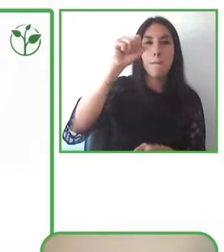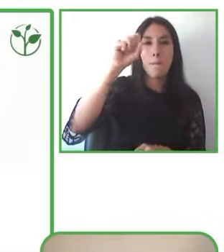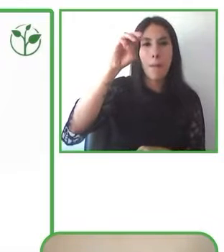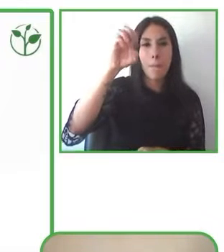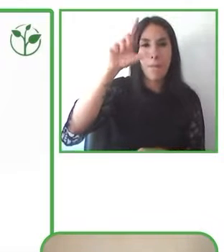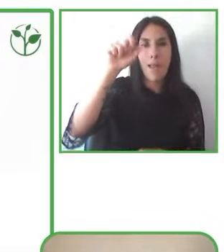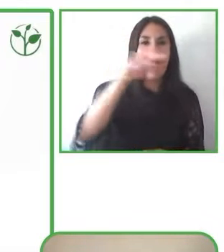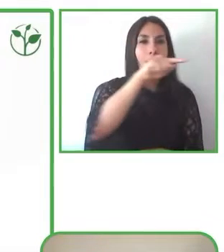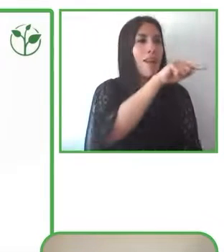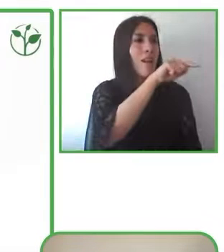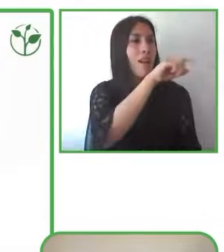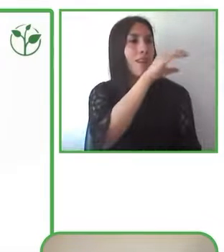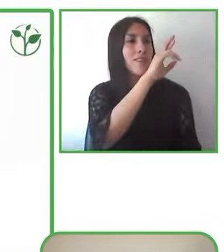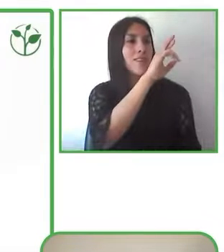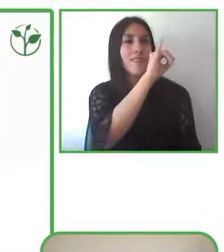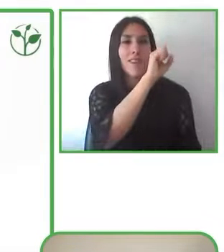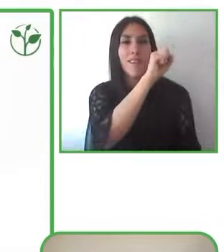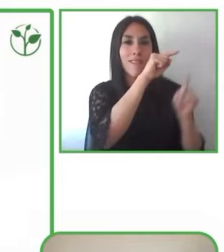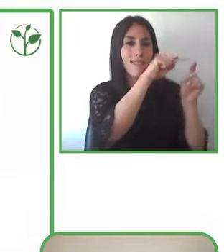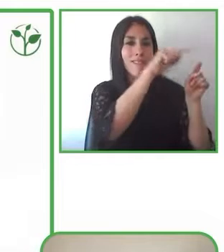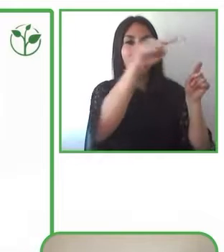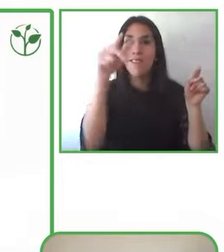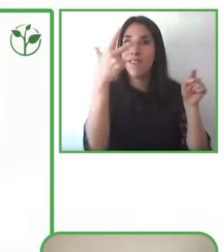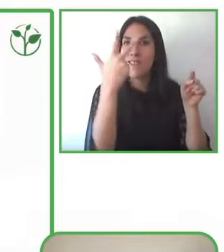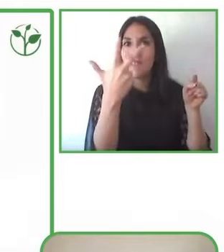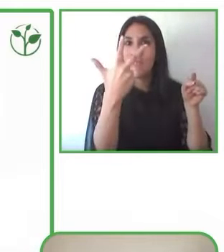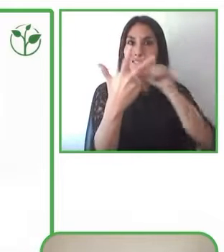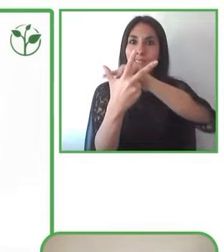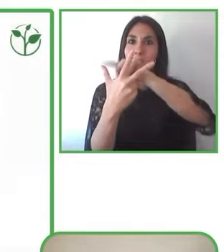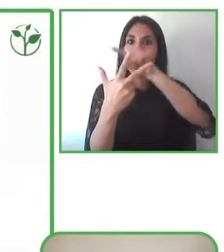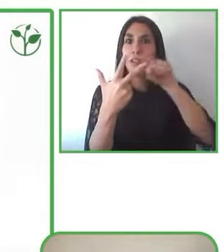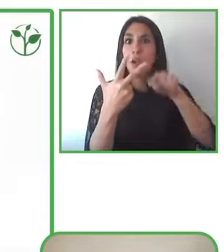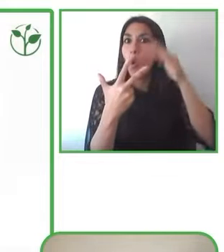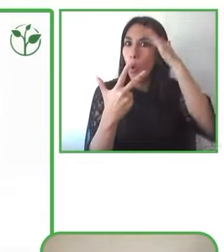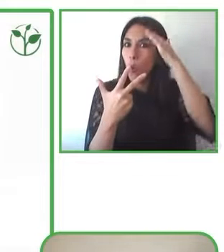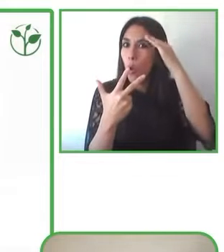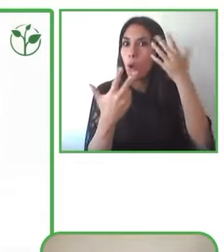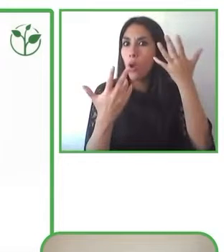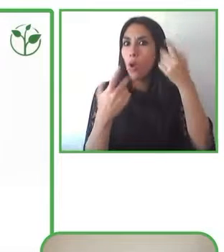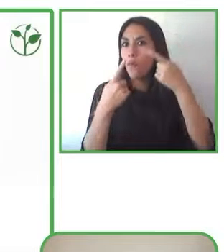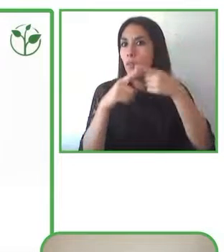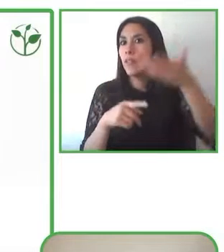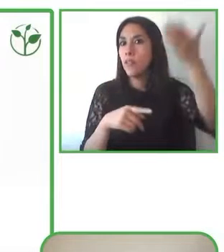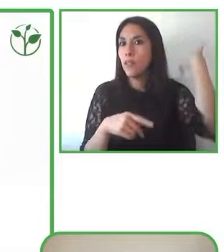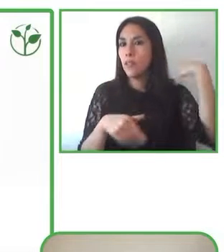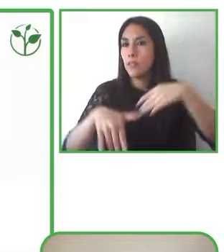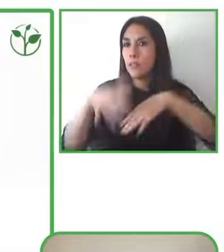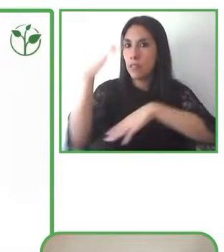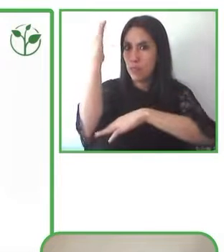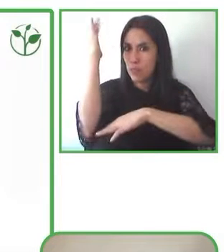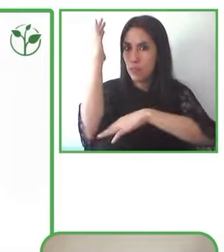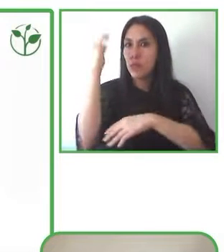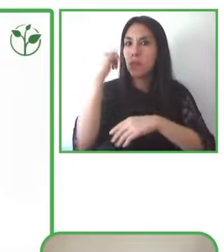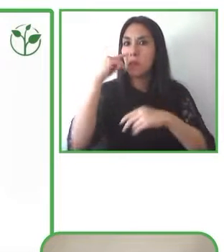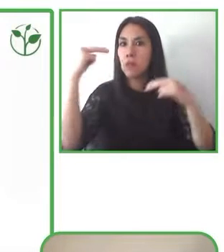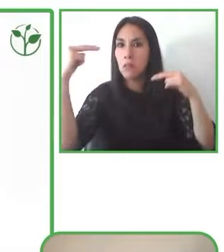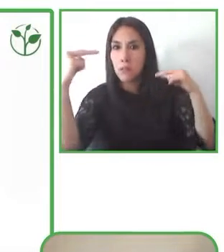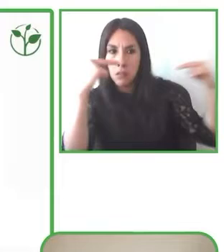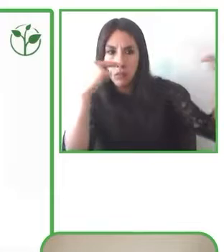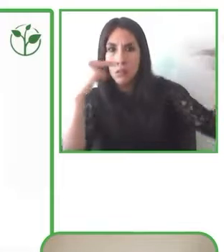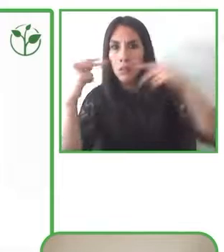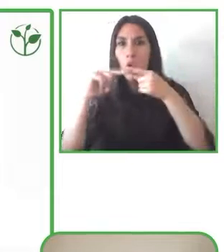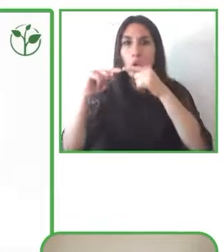congresos quiero que también ellos entiendan que en el fondo es importante unirnos es importante trabajar juntos porque